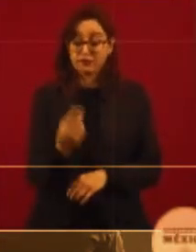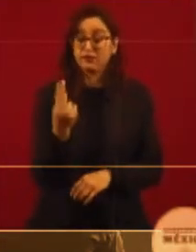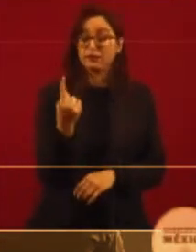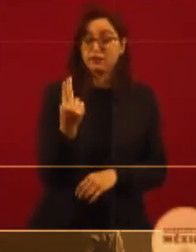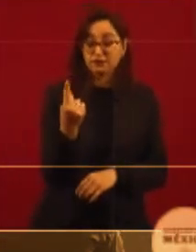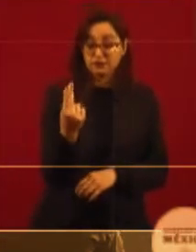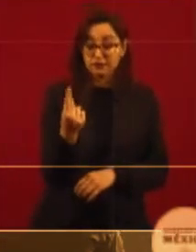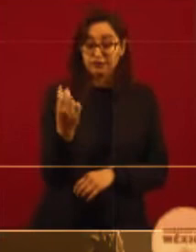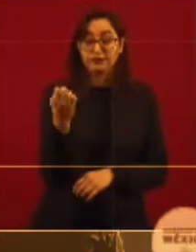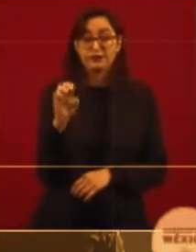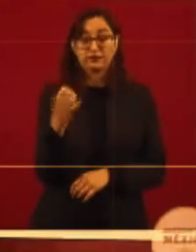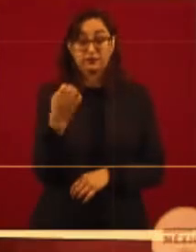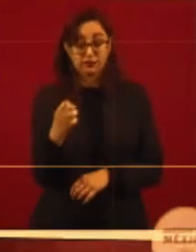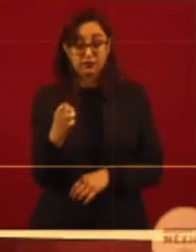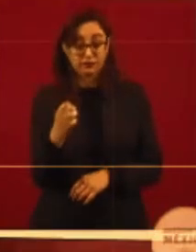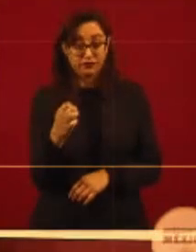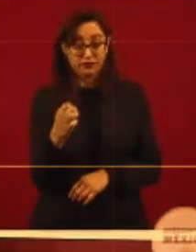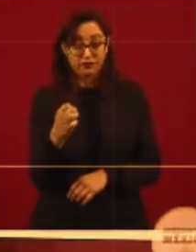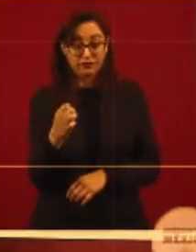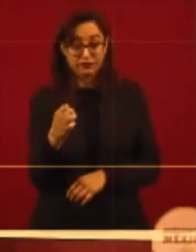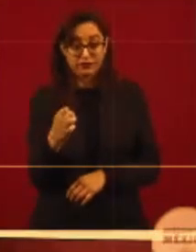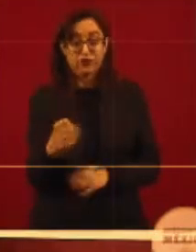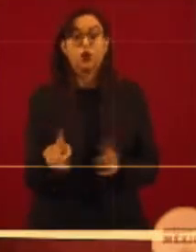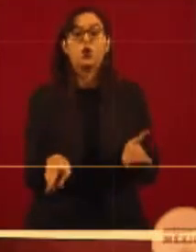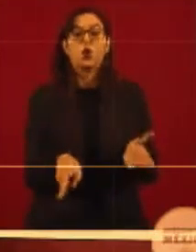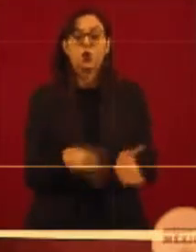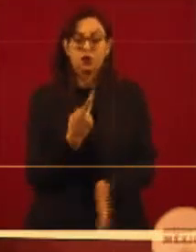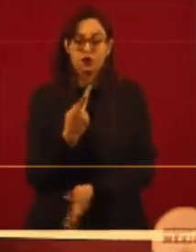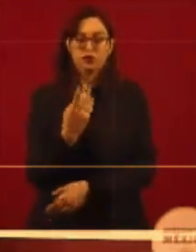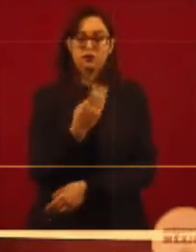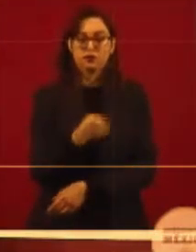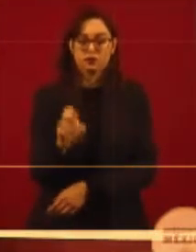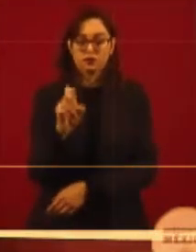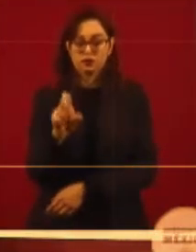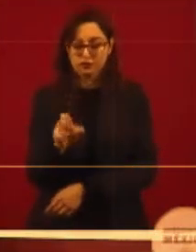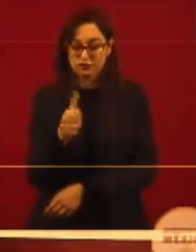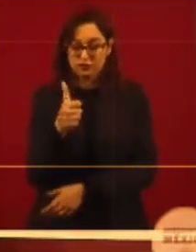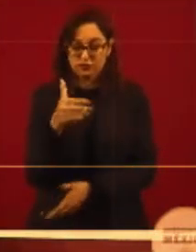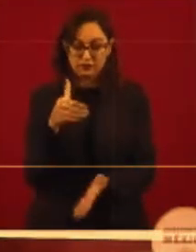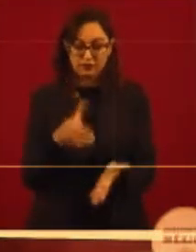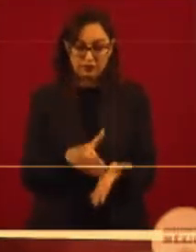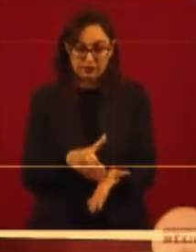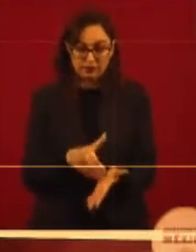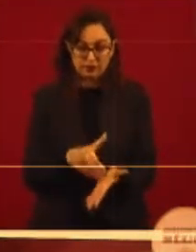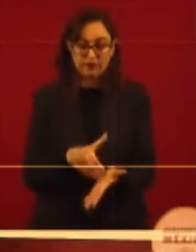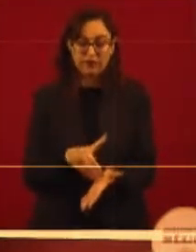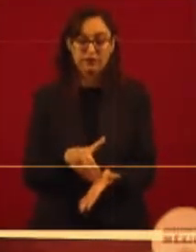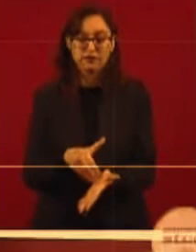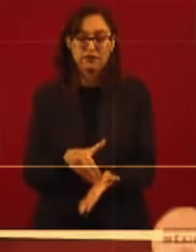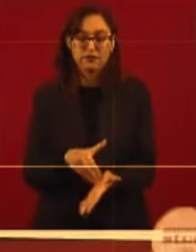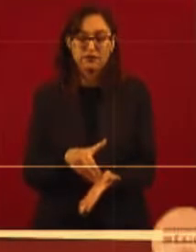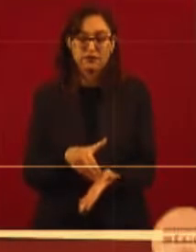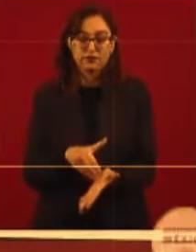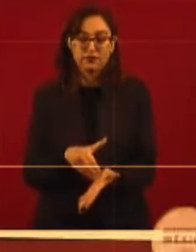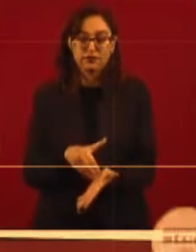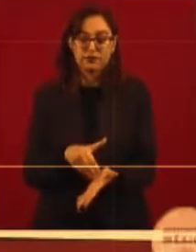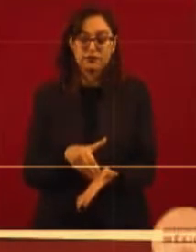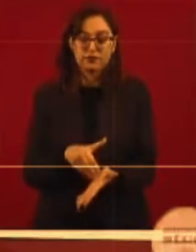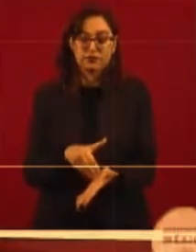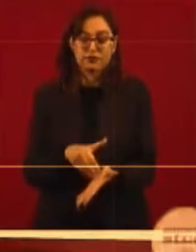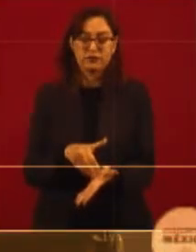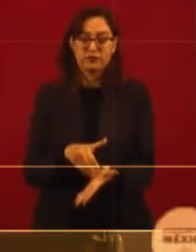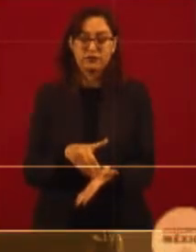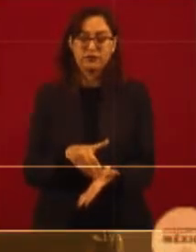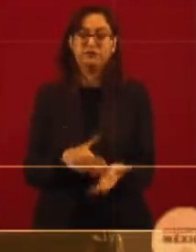llega otro envío de 436